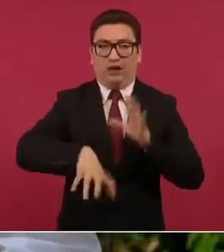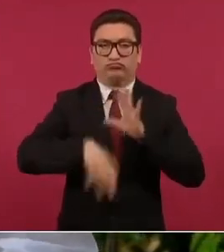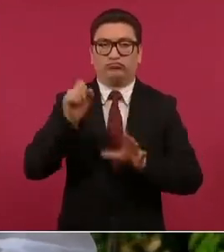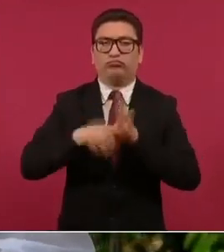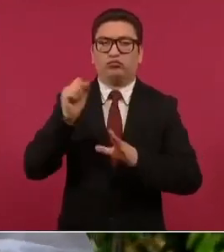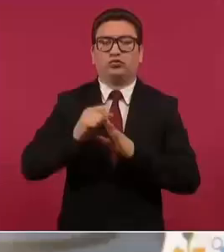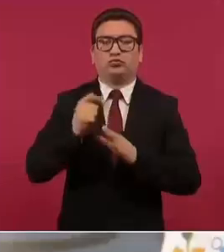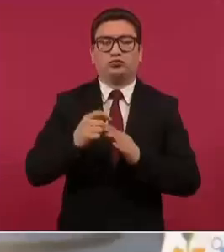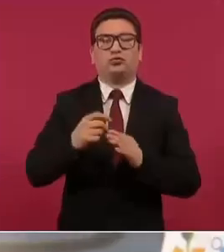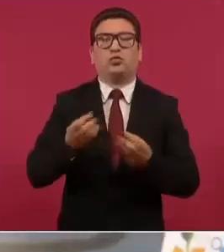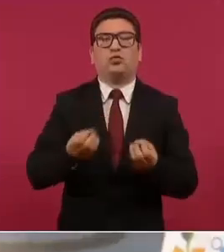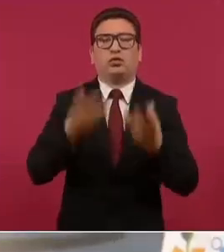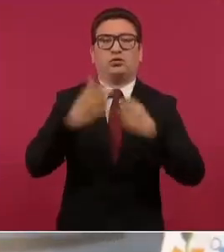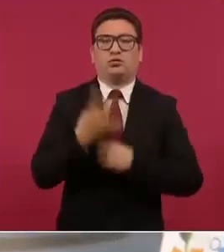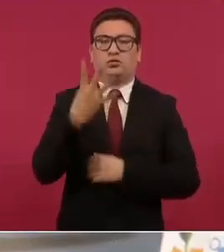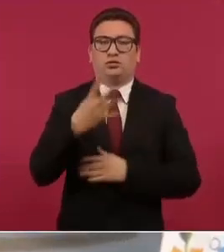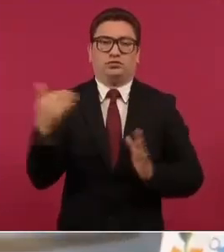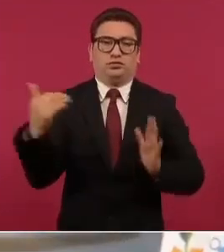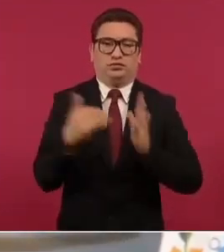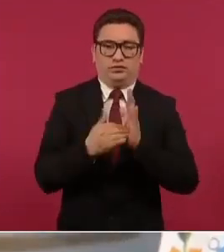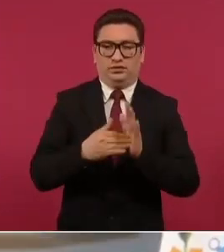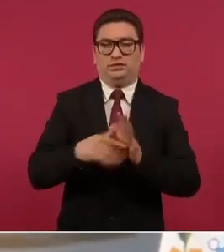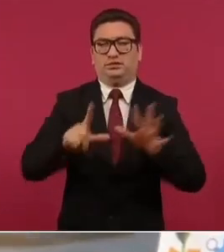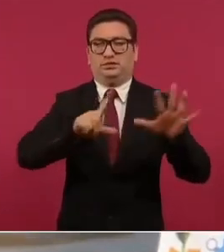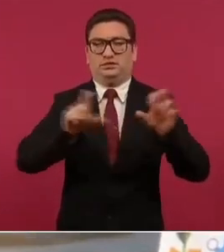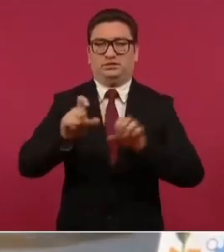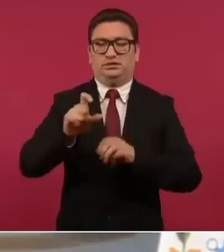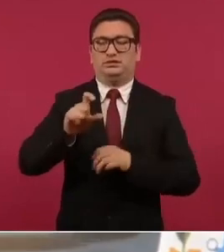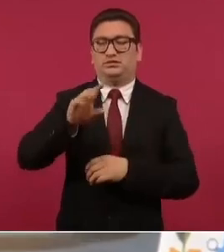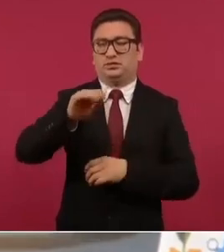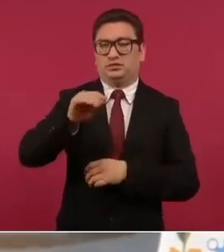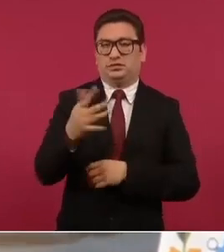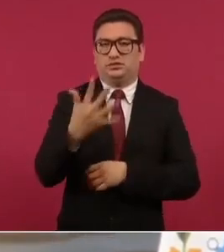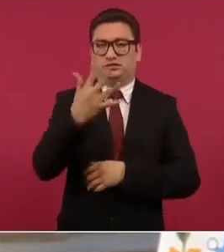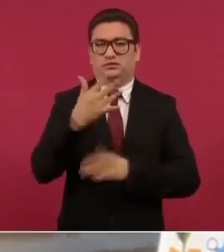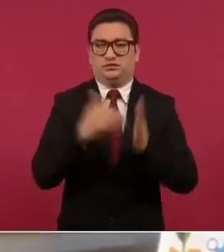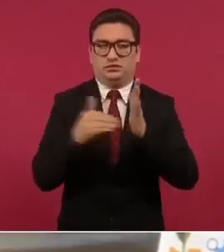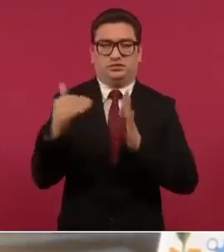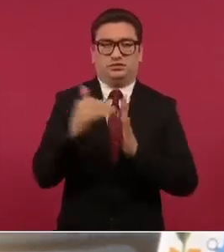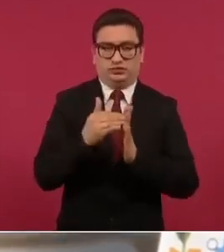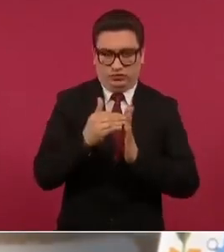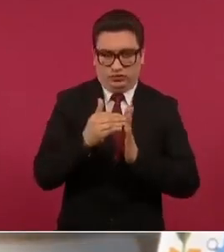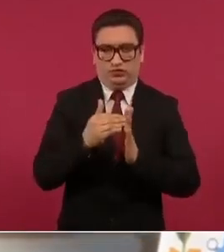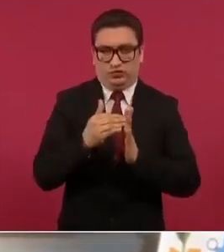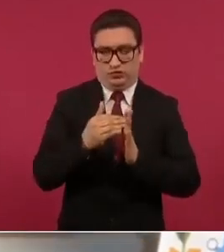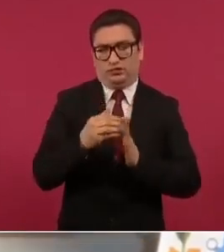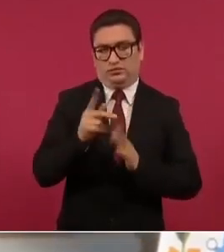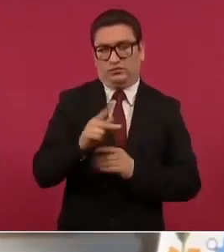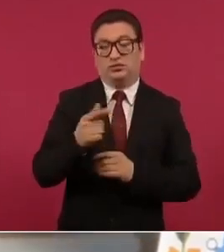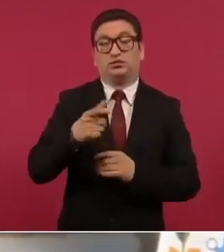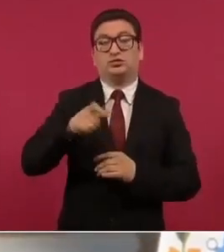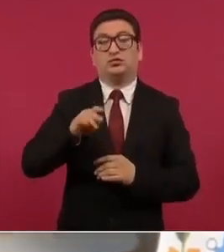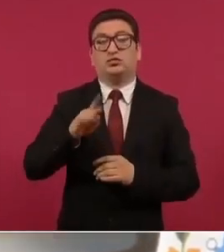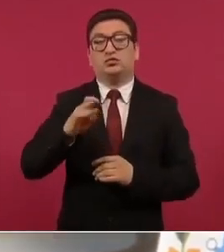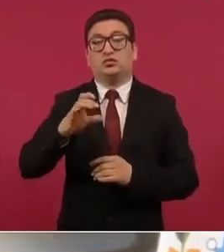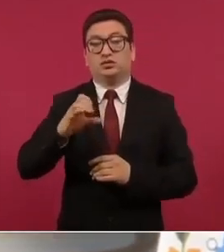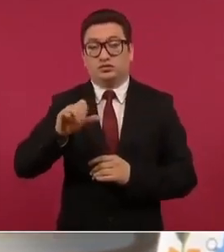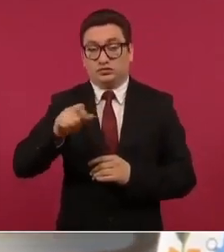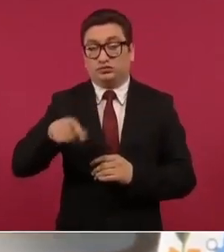a cuatro mil 795 millones de pies cúbicos diarios